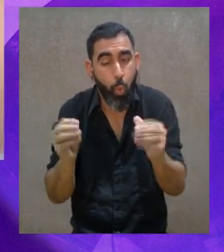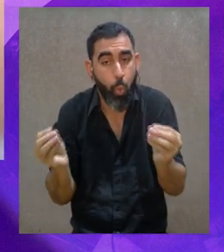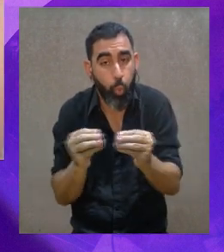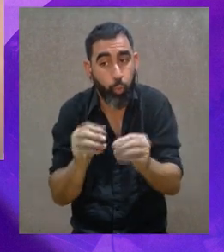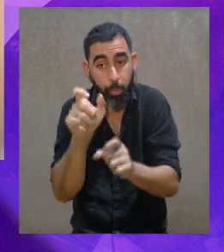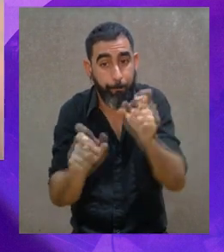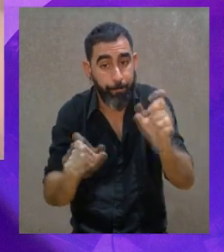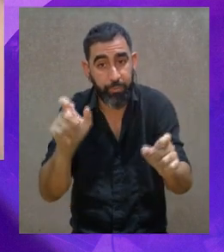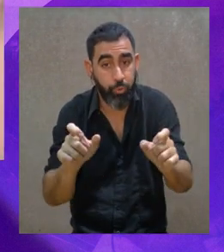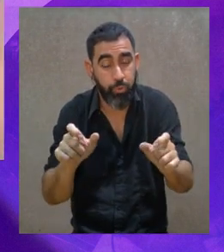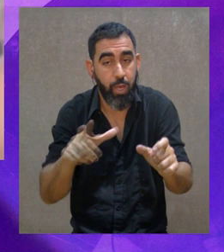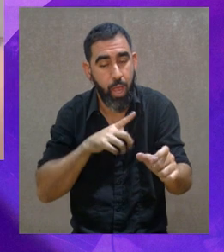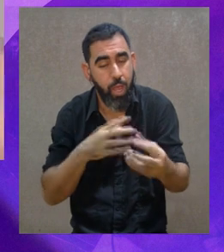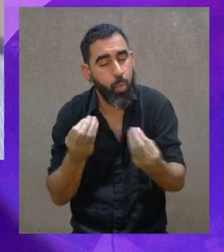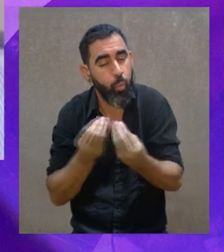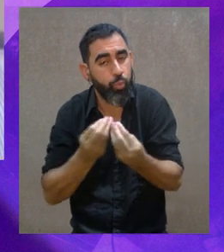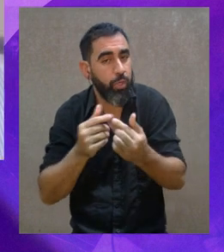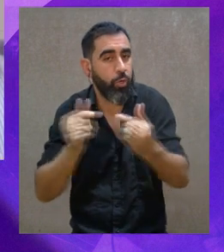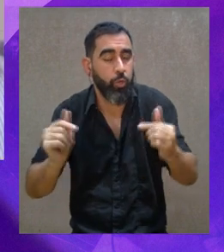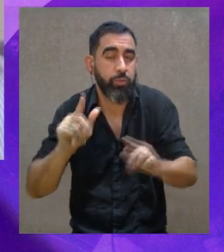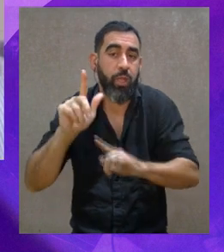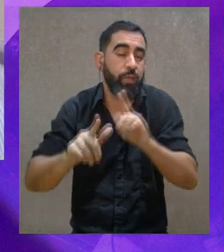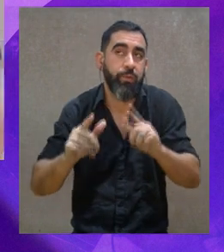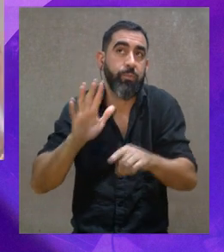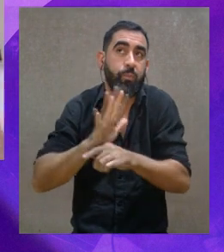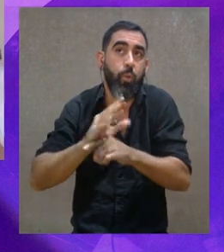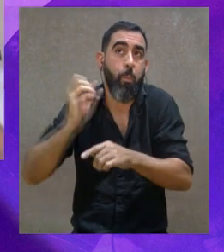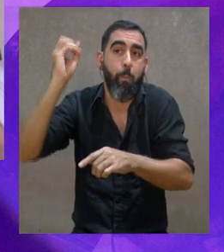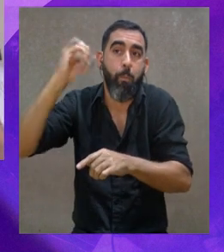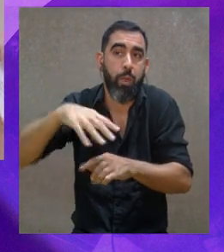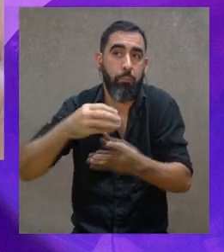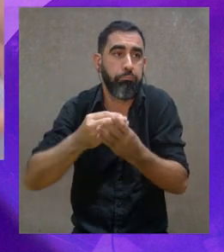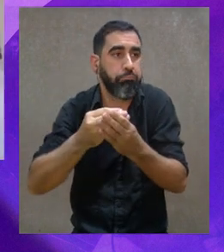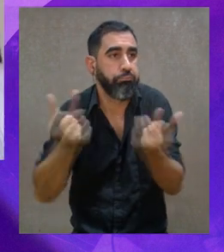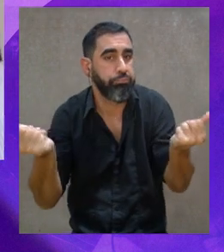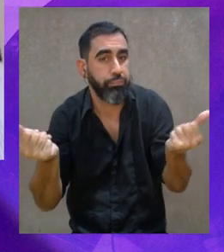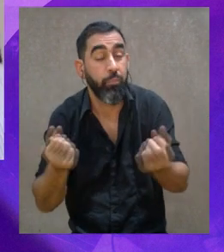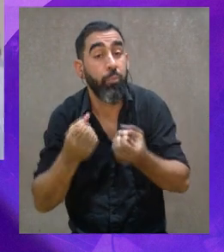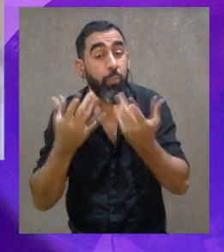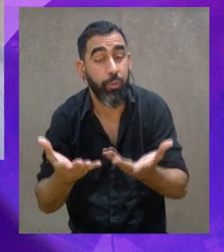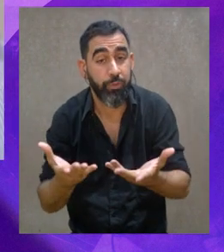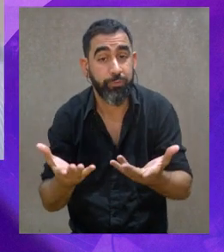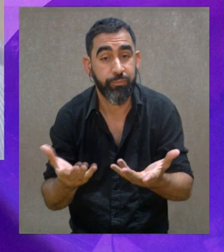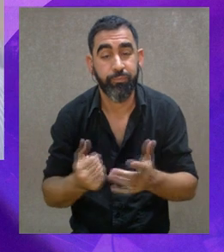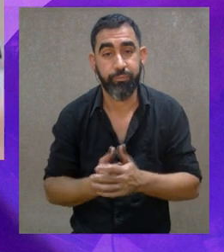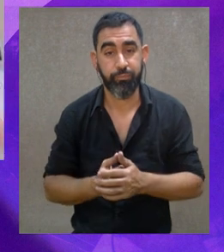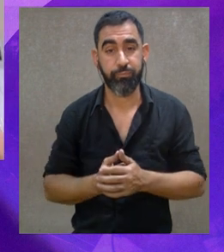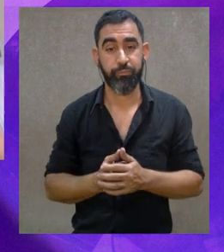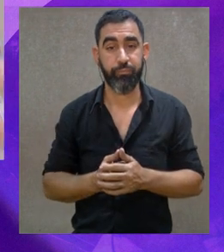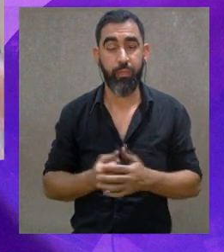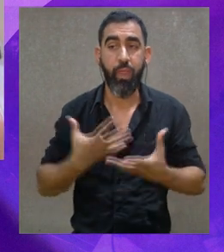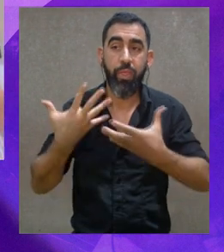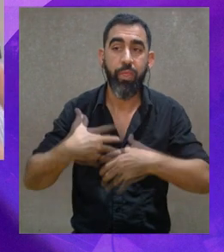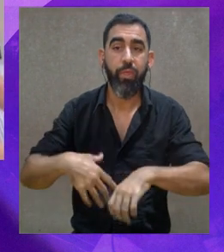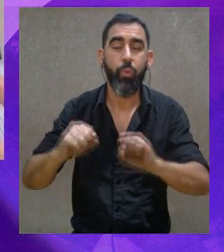a una vibración con el otro, ¿no? En sintonía hay muchas cosas que, como que por arte de magia, también desaparecen, porque uno encuentra